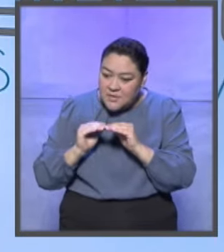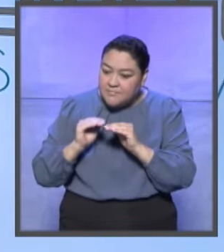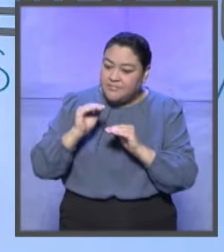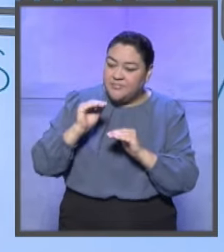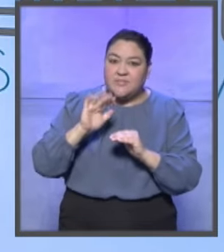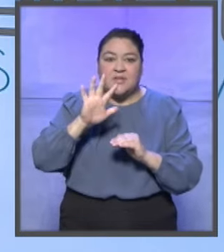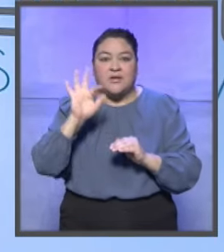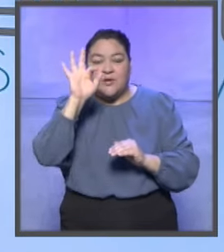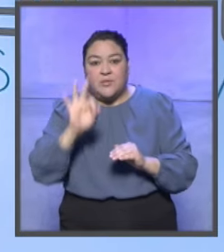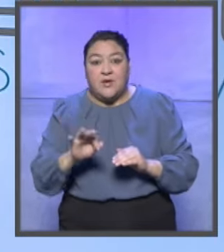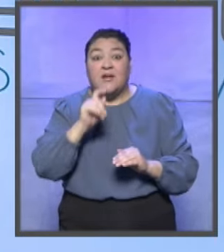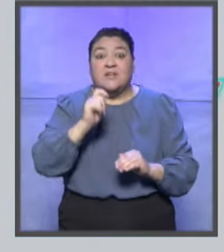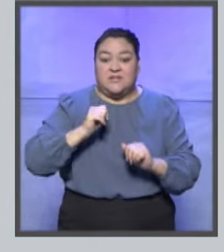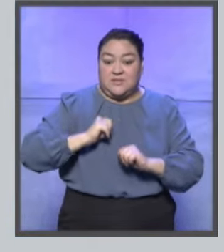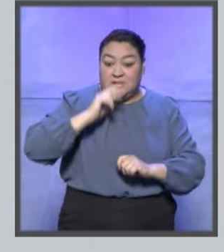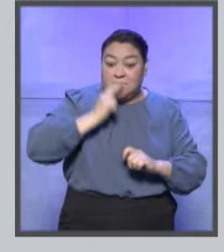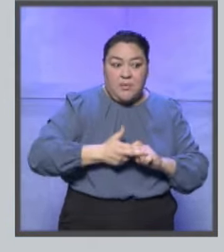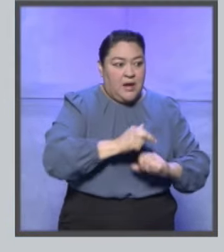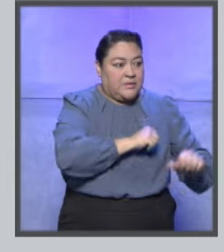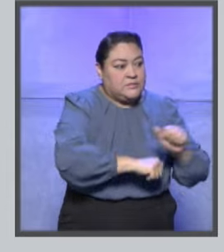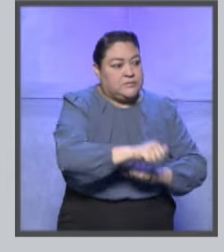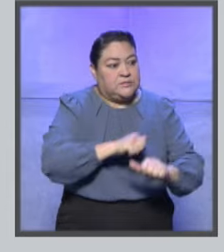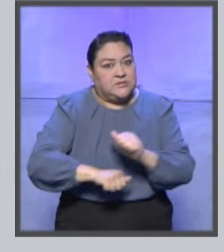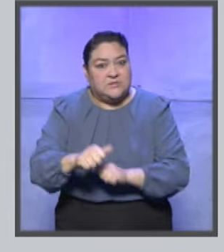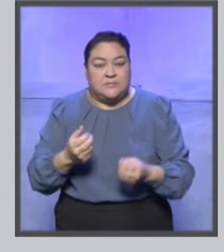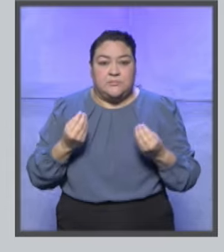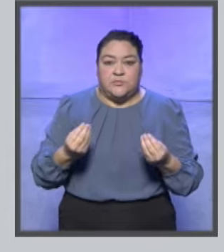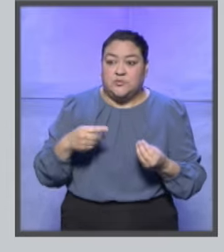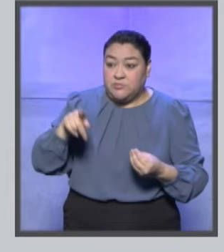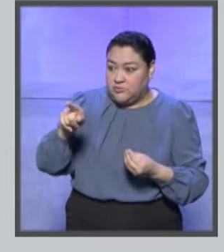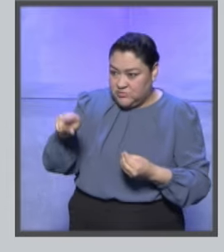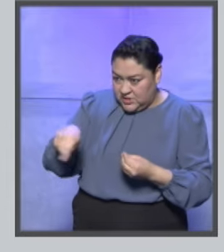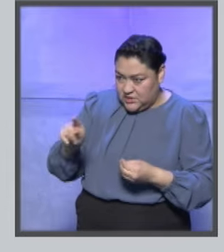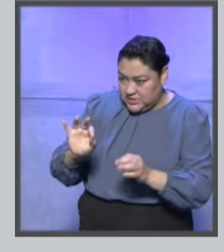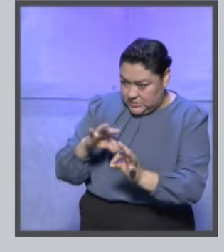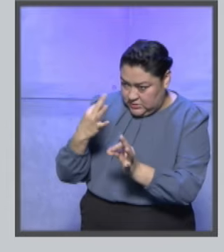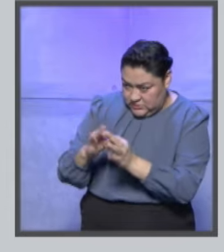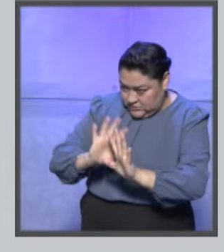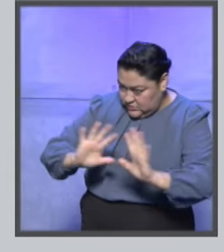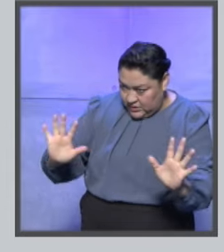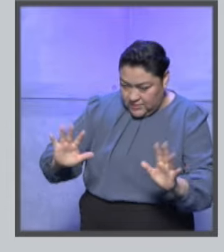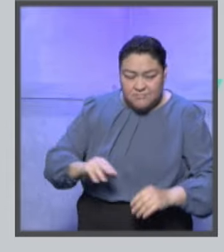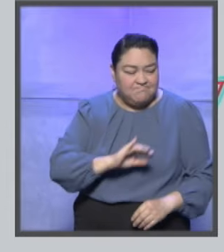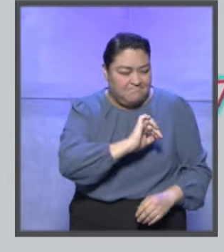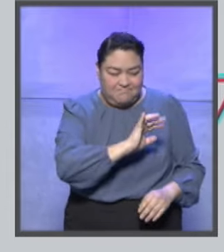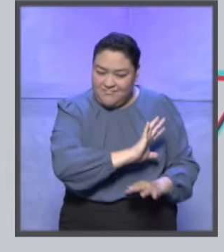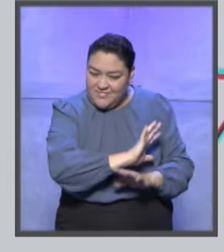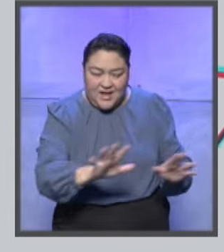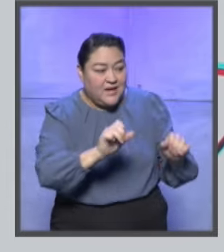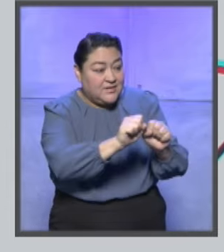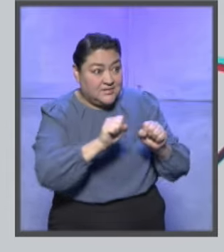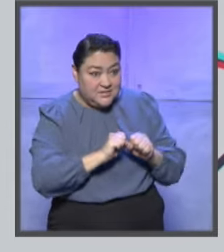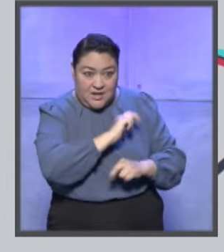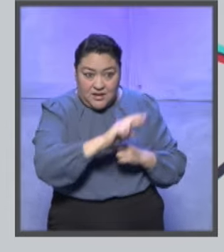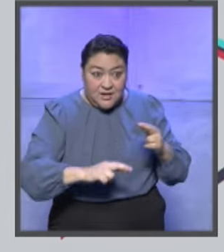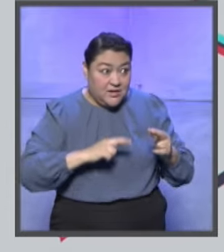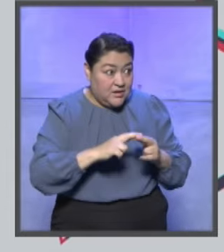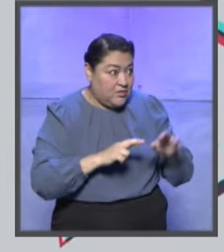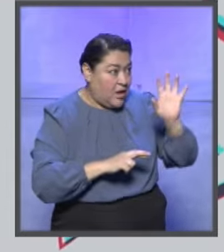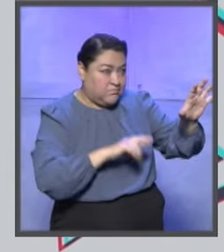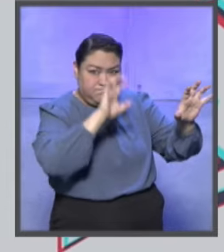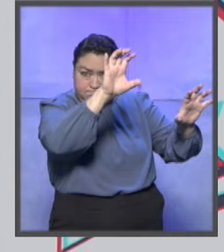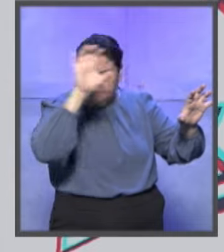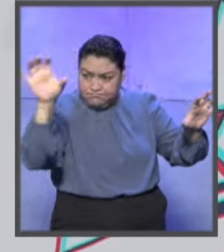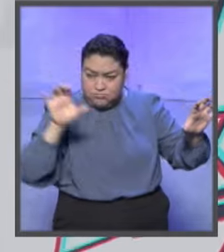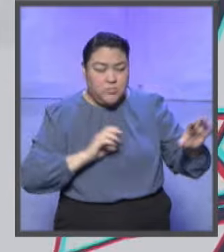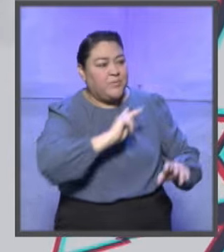Así que la dimensión es grande. La dimensión es grande, pero la sala está preparada. La sala está preparada, como todas las salas del Tribunal Electoral del Poder Judicial